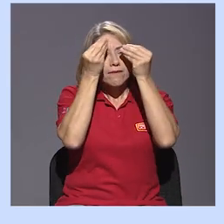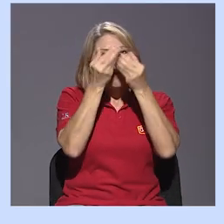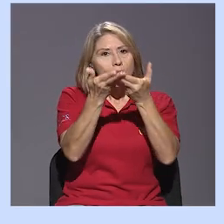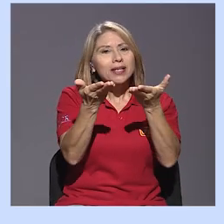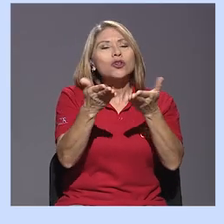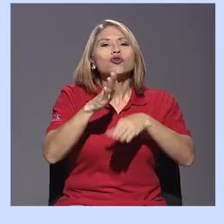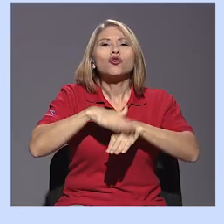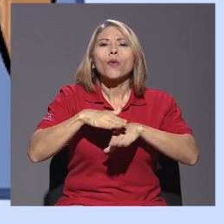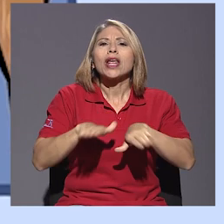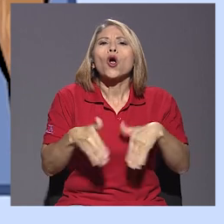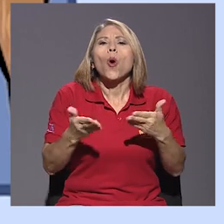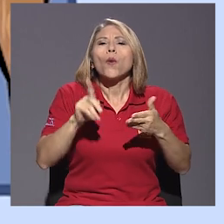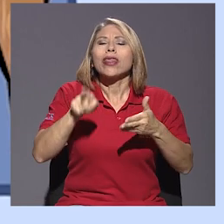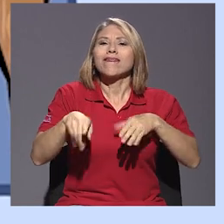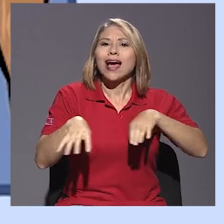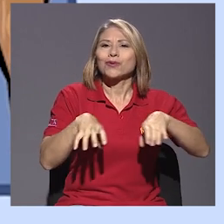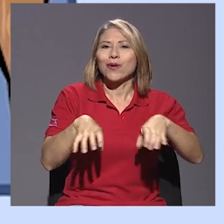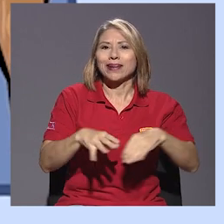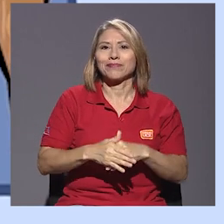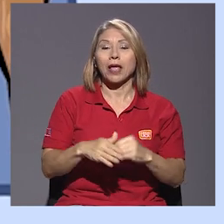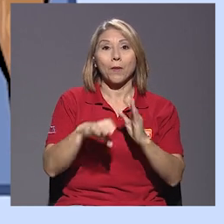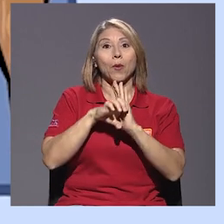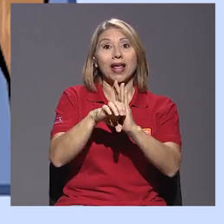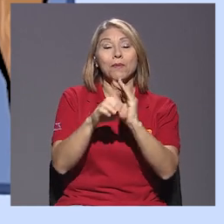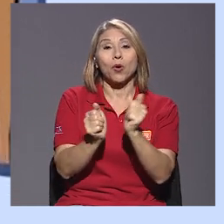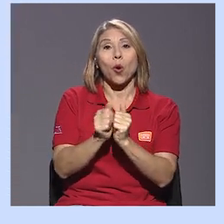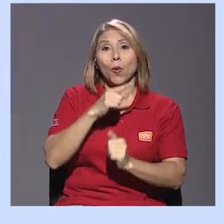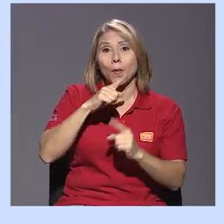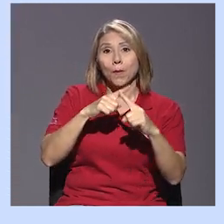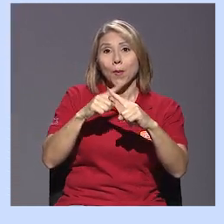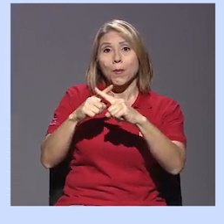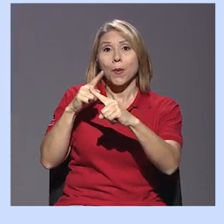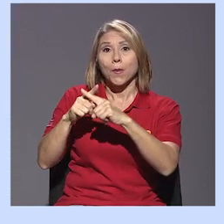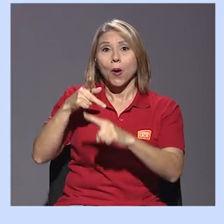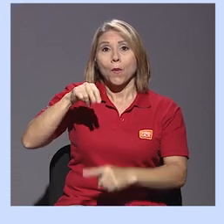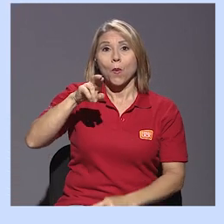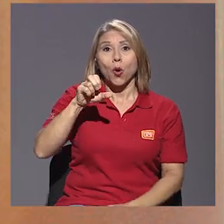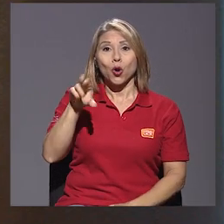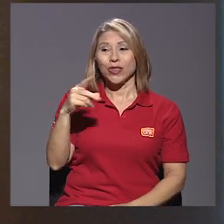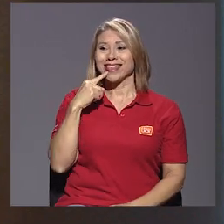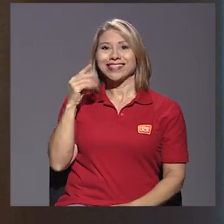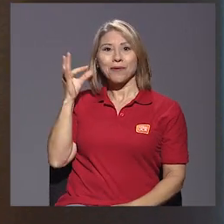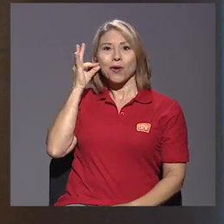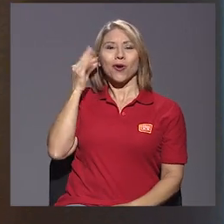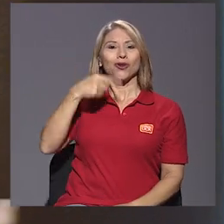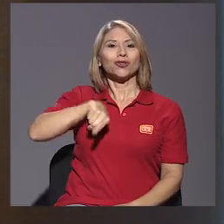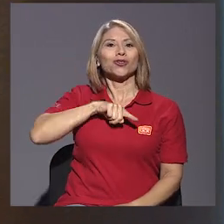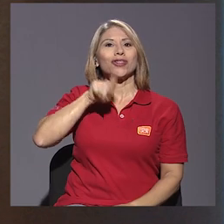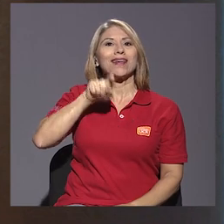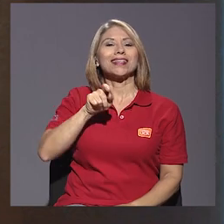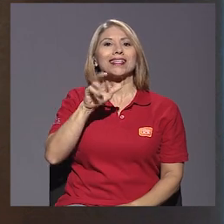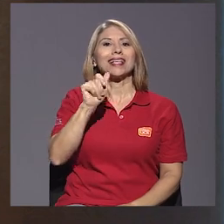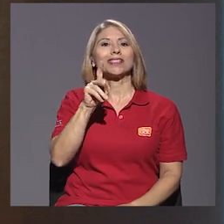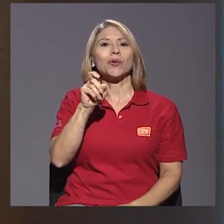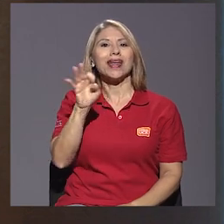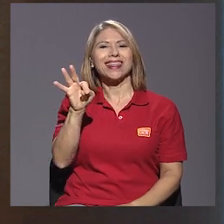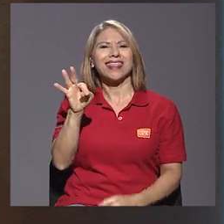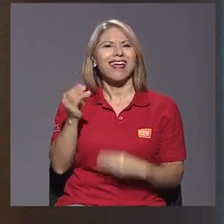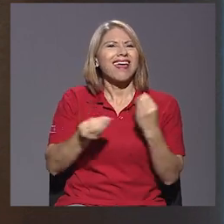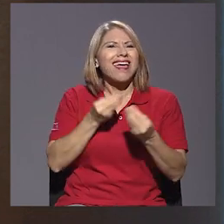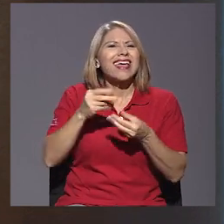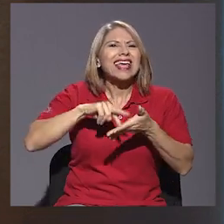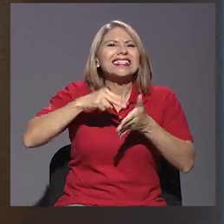supuestamente, de cómo debe actuar. Por ejemplo, con el porno, que las mujeres tenemos que hacer squirt, entonces, que es la yucalación femenina.